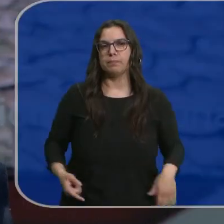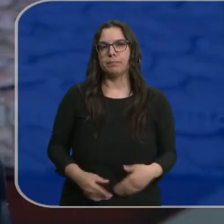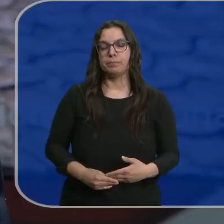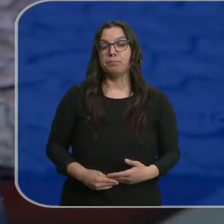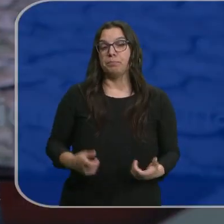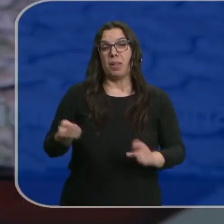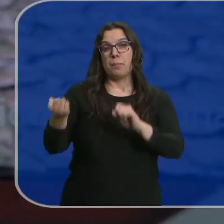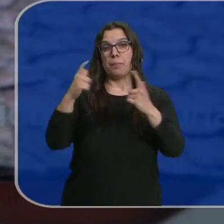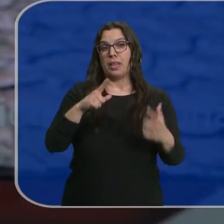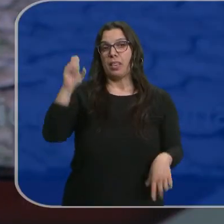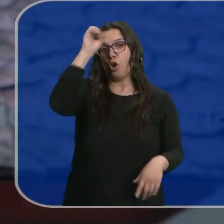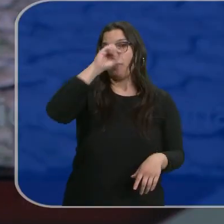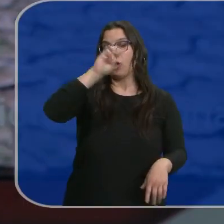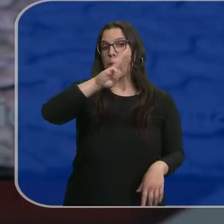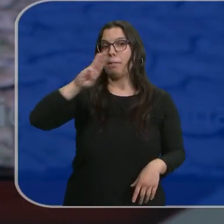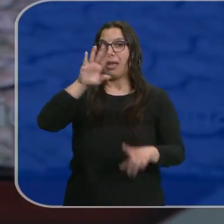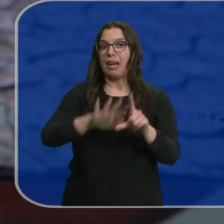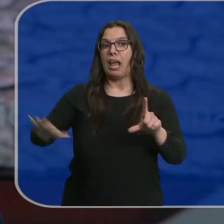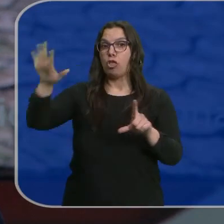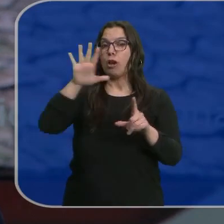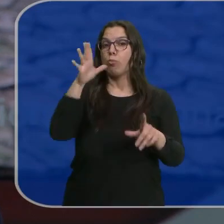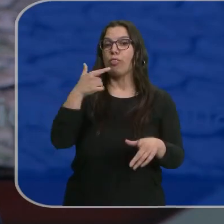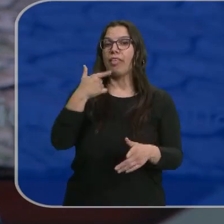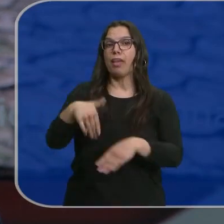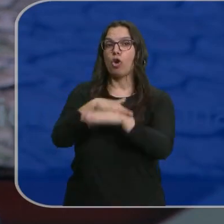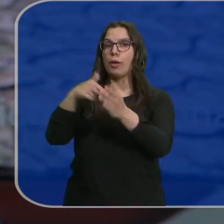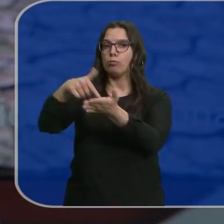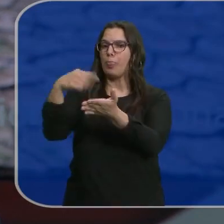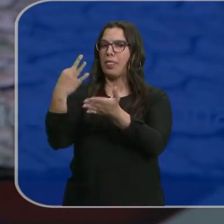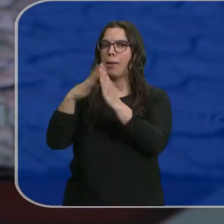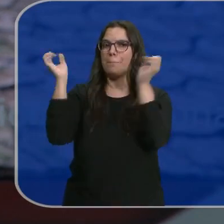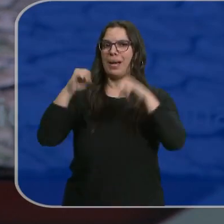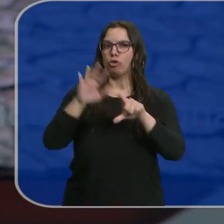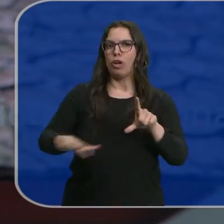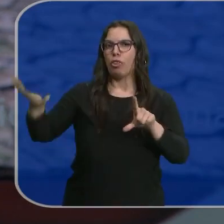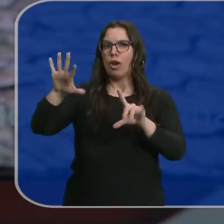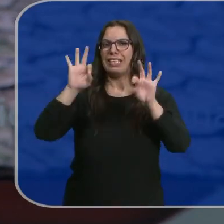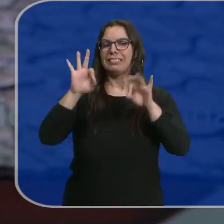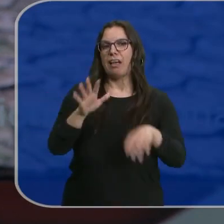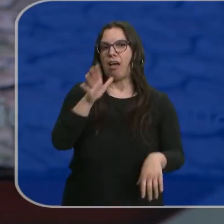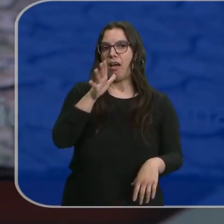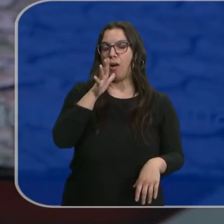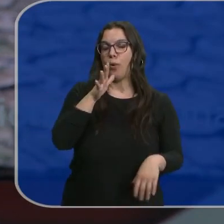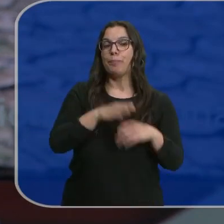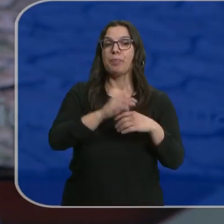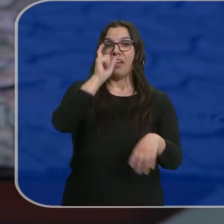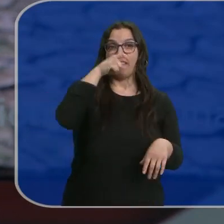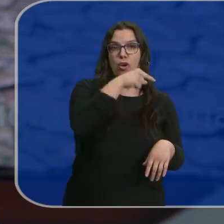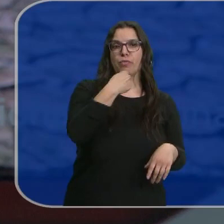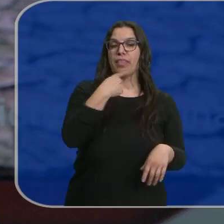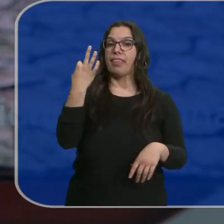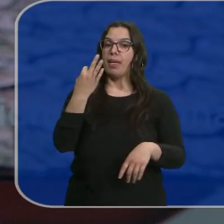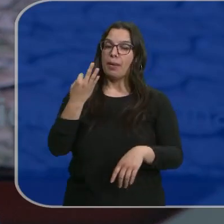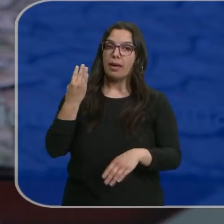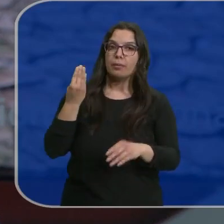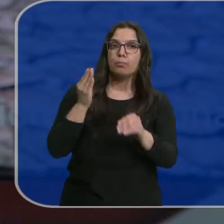Muy parecida a la postura del PP nacional que exige al Gobierno la creación de un Pacto Nacional del Agua. Alberto Núñez Fijo propone doblar la inversión